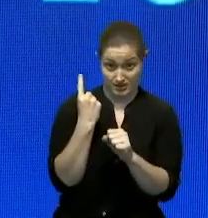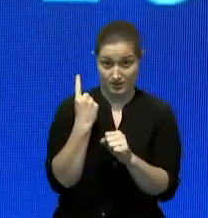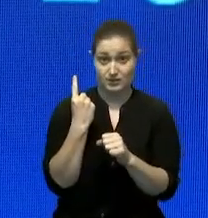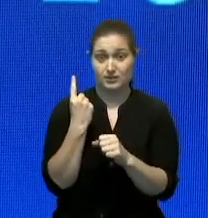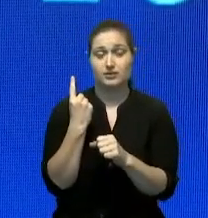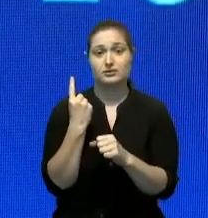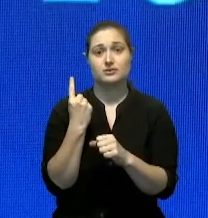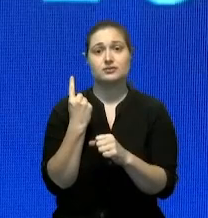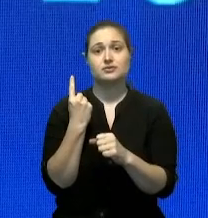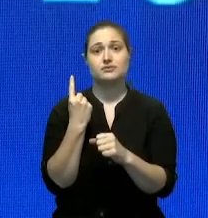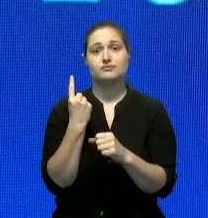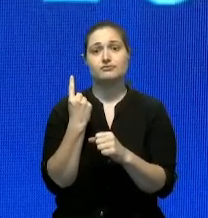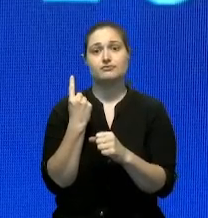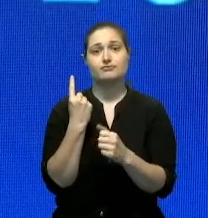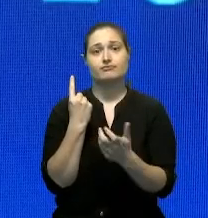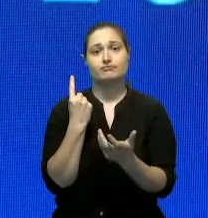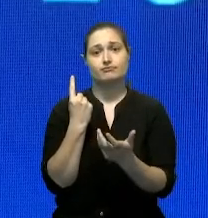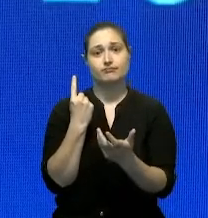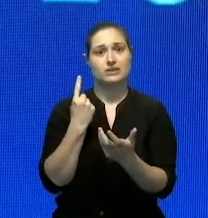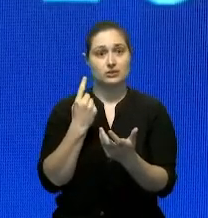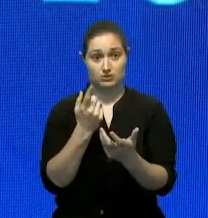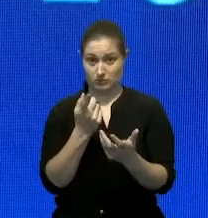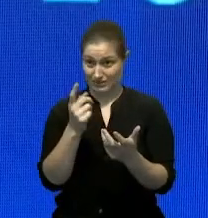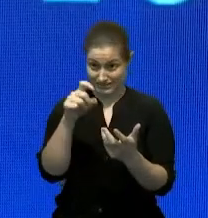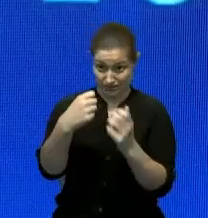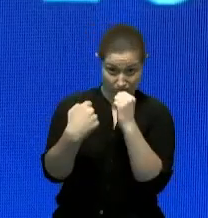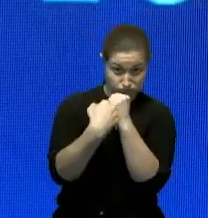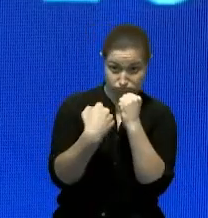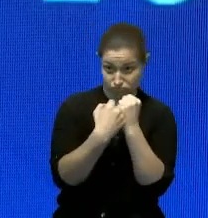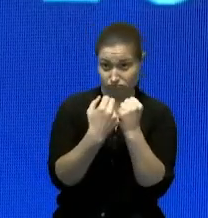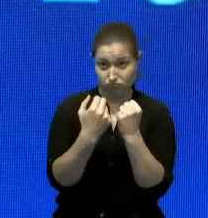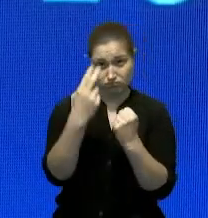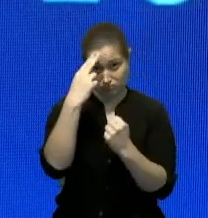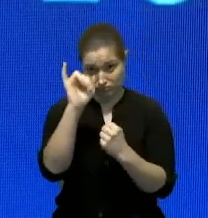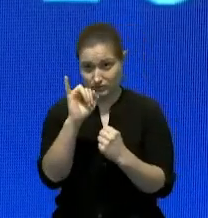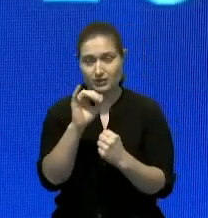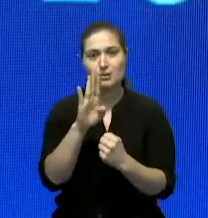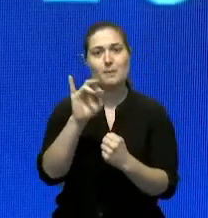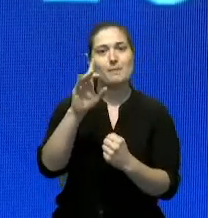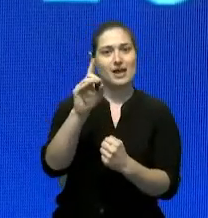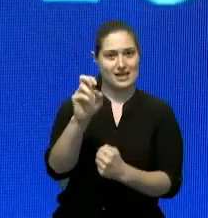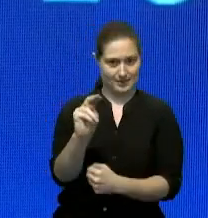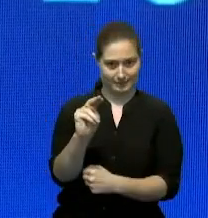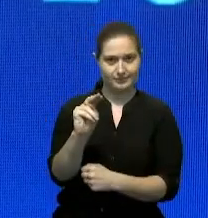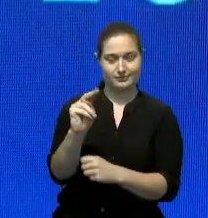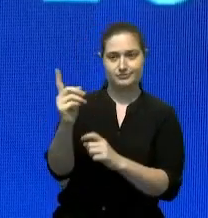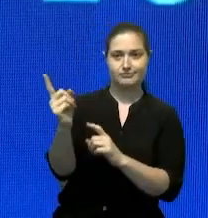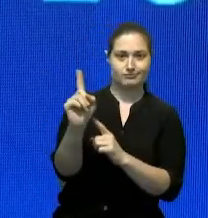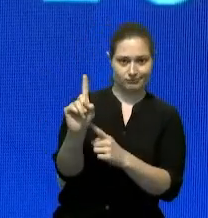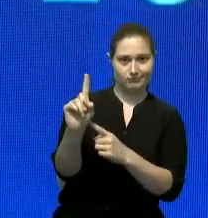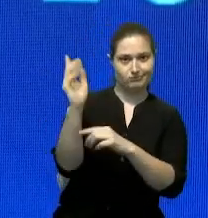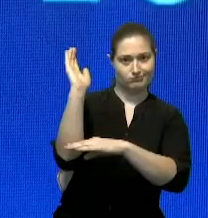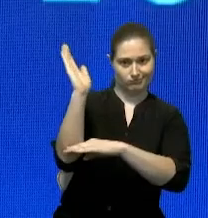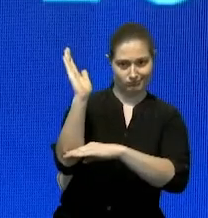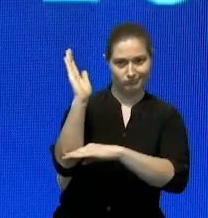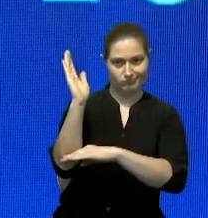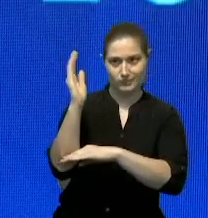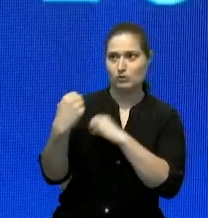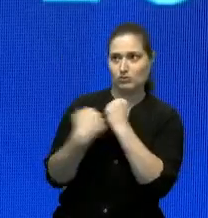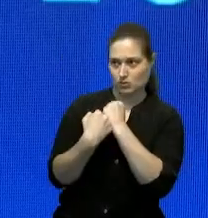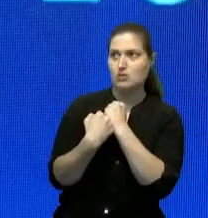que se hiciera el apoyo a la seguridad de Haití con un discurso del presidente Biden y como ustedes saben, eso lo estamos,